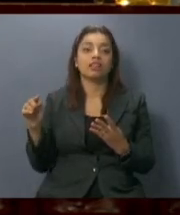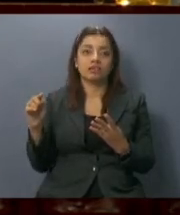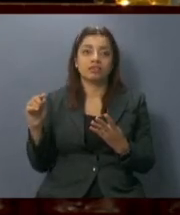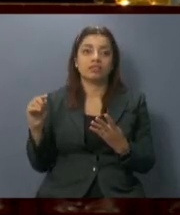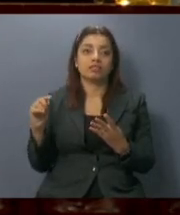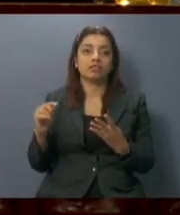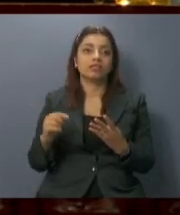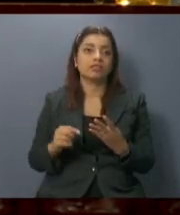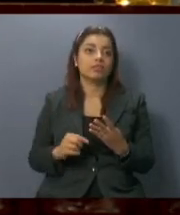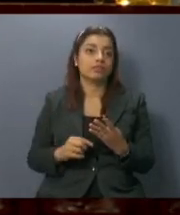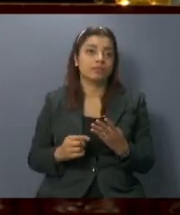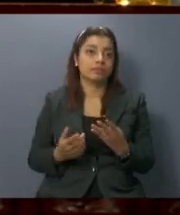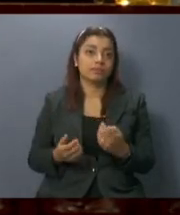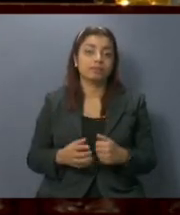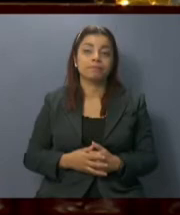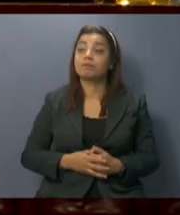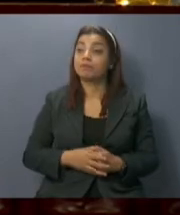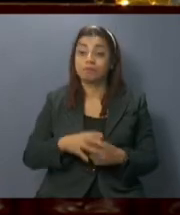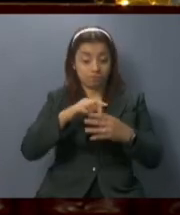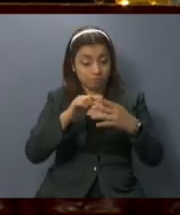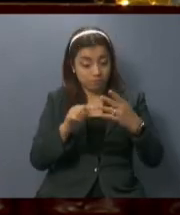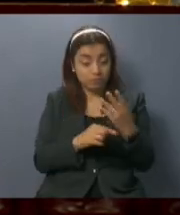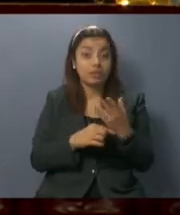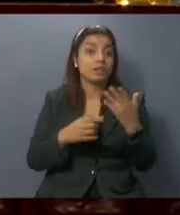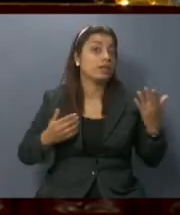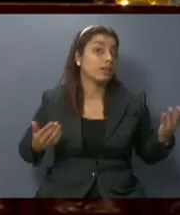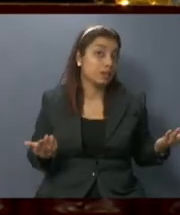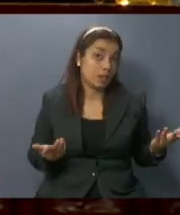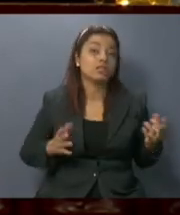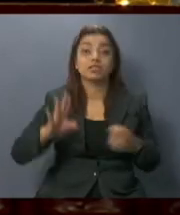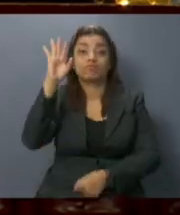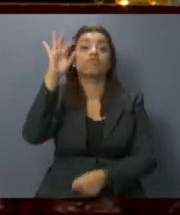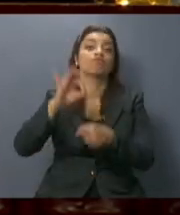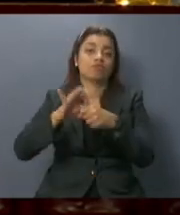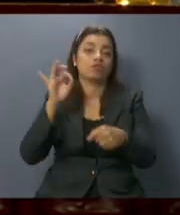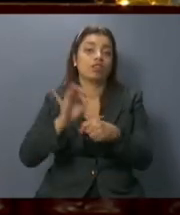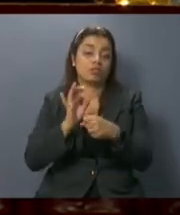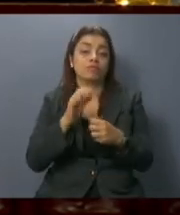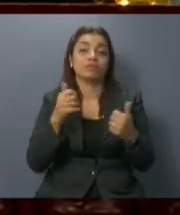Madrid. Esos han sido los resultados de esta votación.